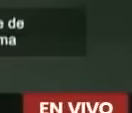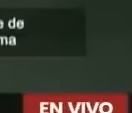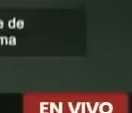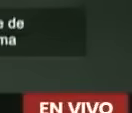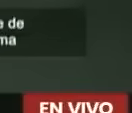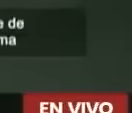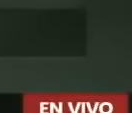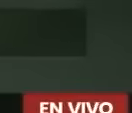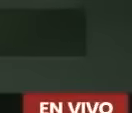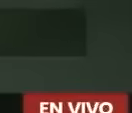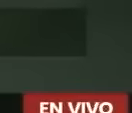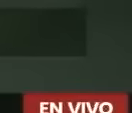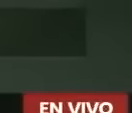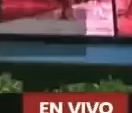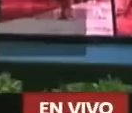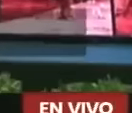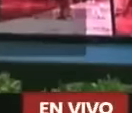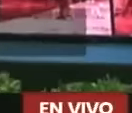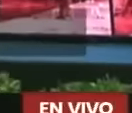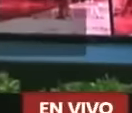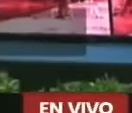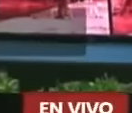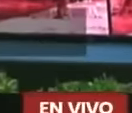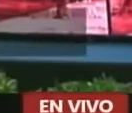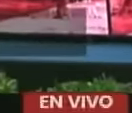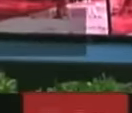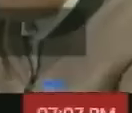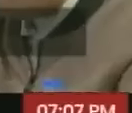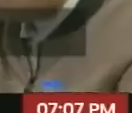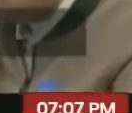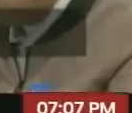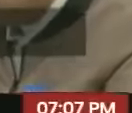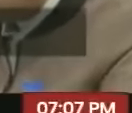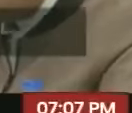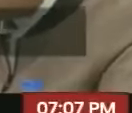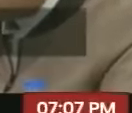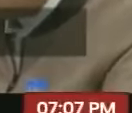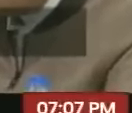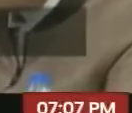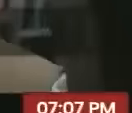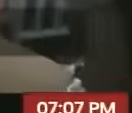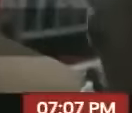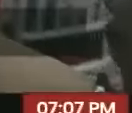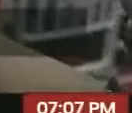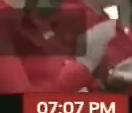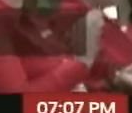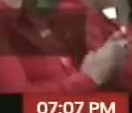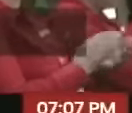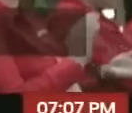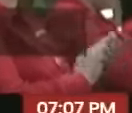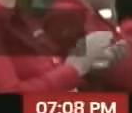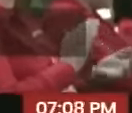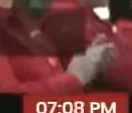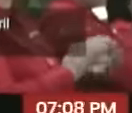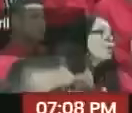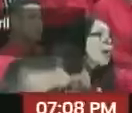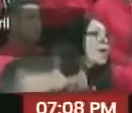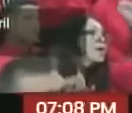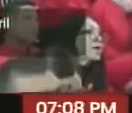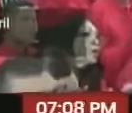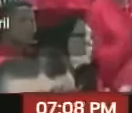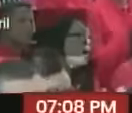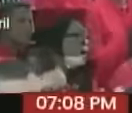estampó su firma en un acta compromiso de ratificación de independencia y soberanía absoluta de la estatal petrolera